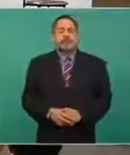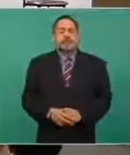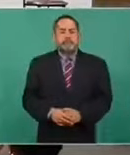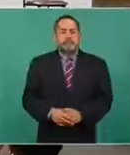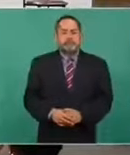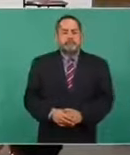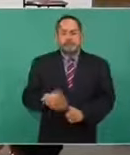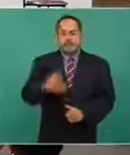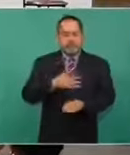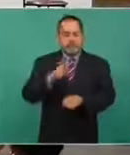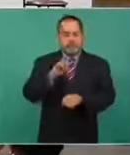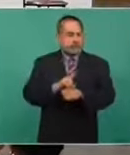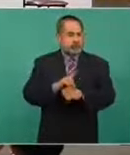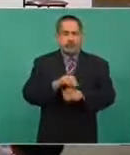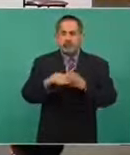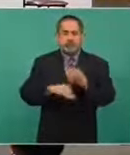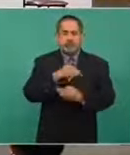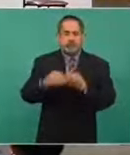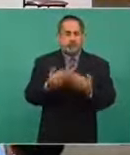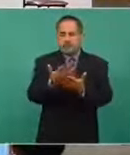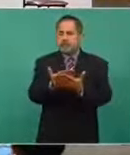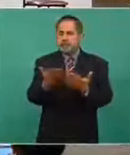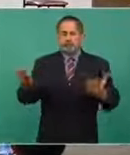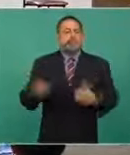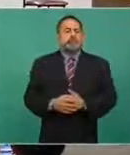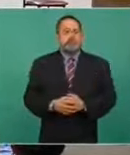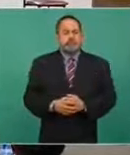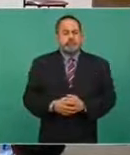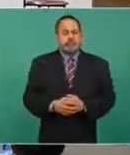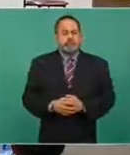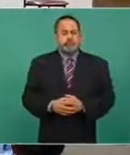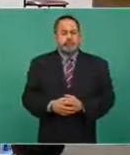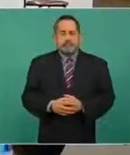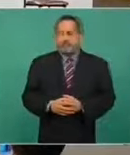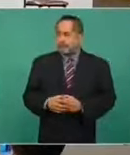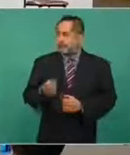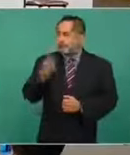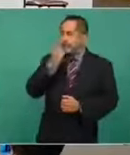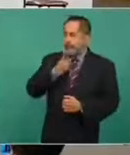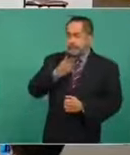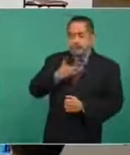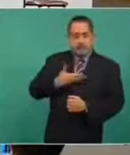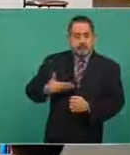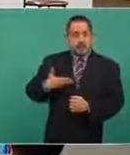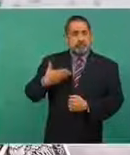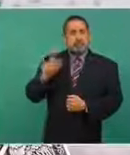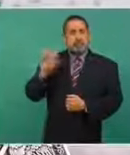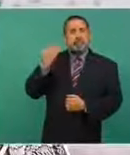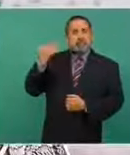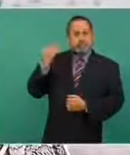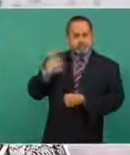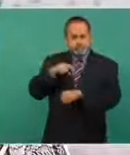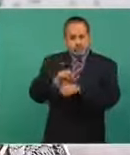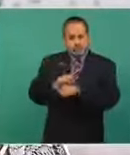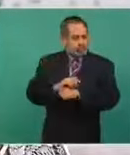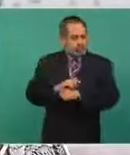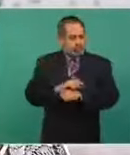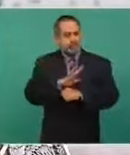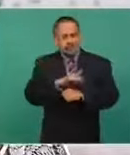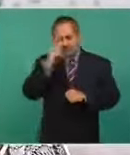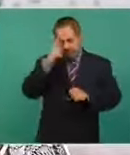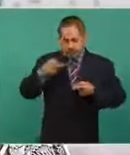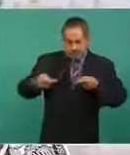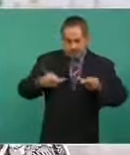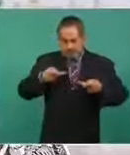Muy buenos días tengan todas y todos ustedes. Como ha instruido el presidente, hace algunas semanas empezamos a preparar